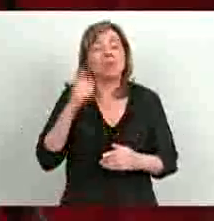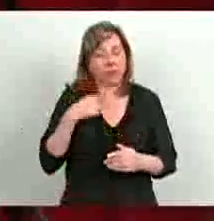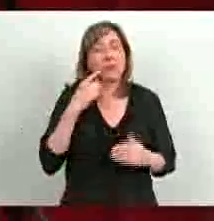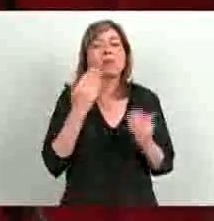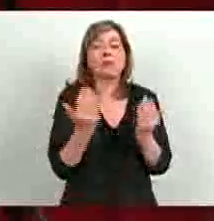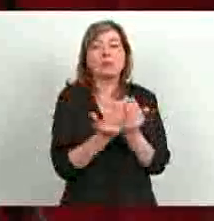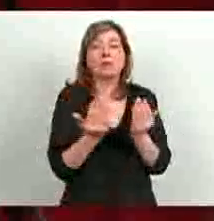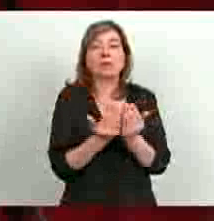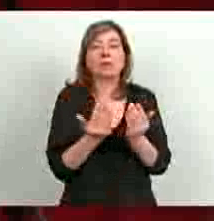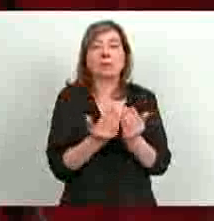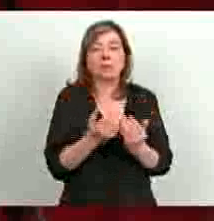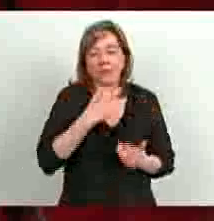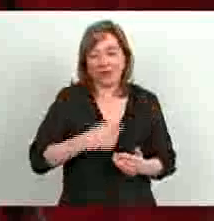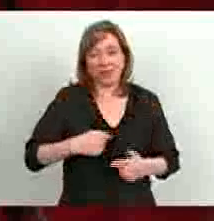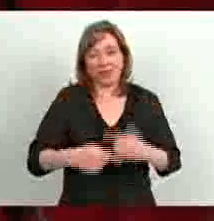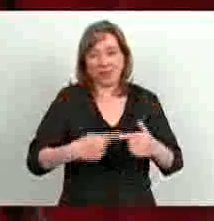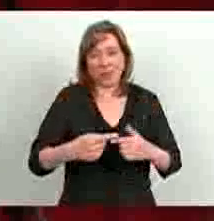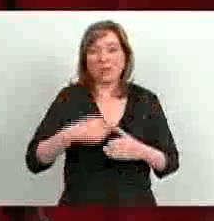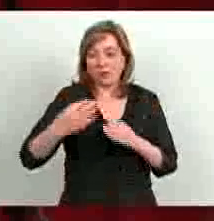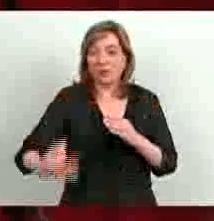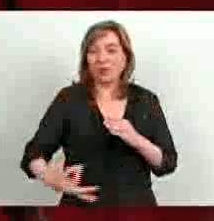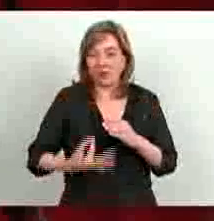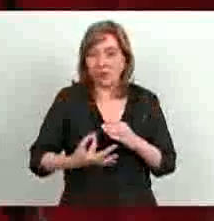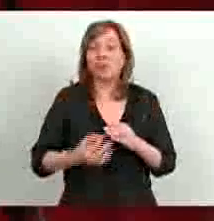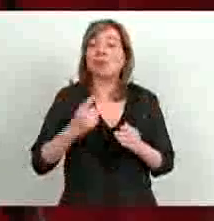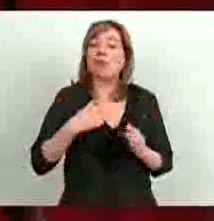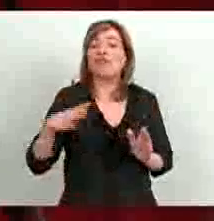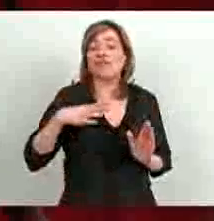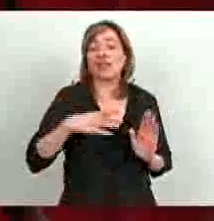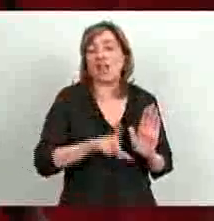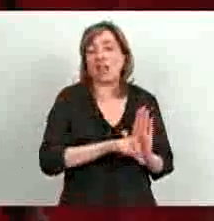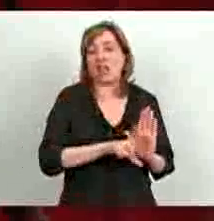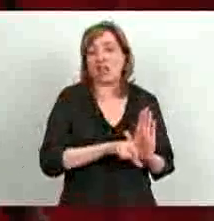reproducción humana asistida, que debe tener legislación.